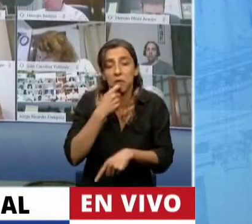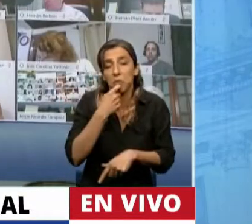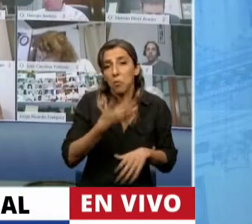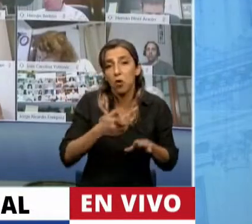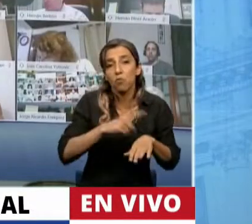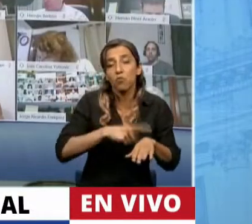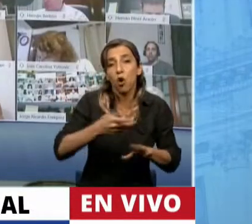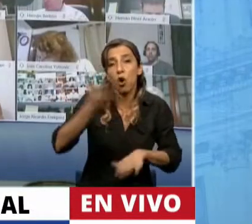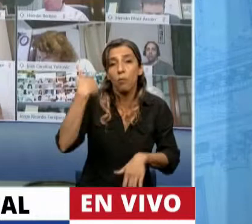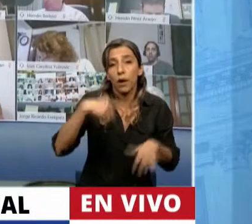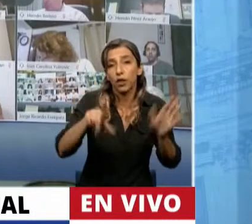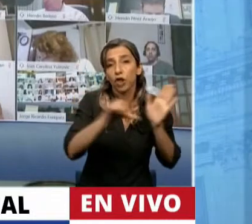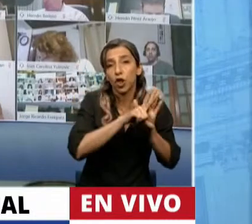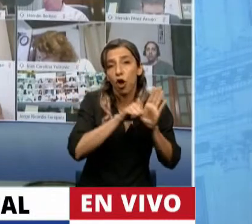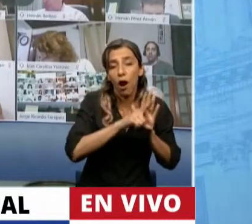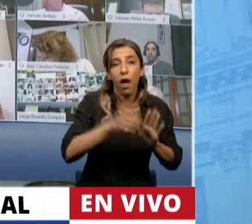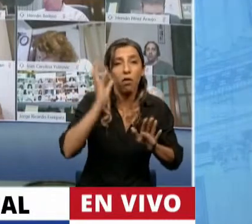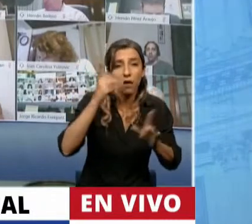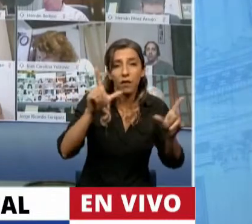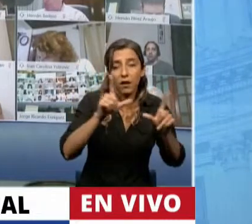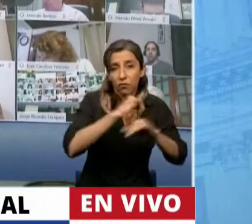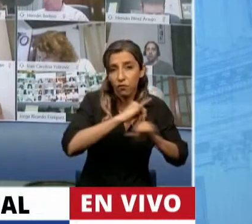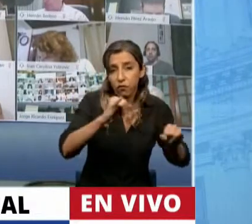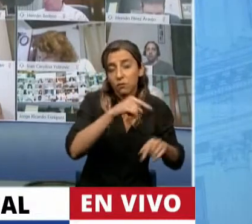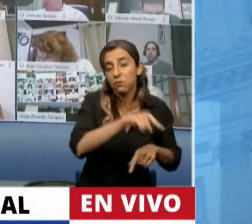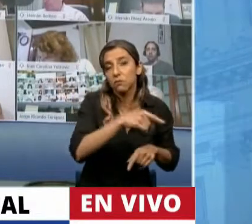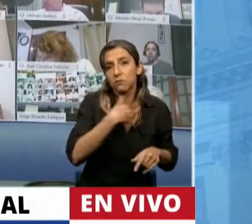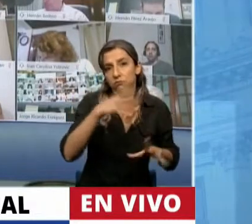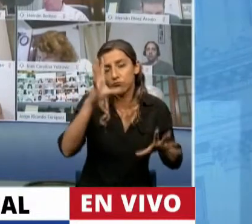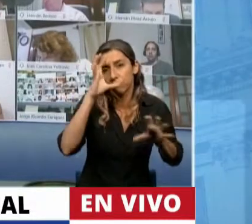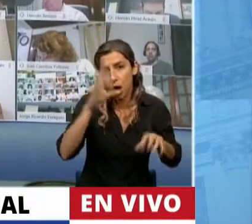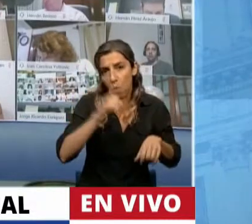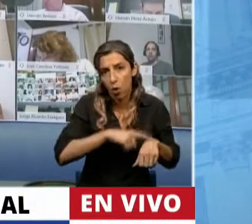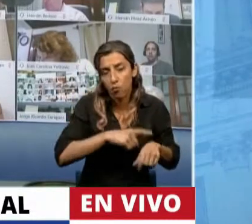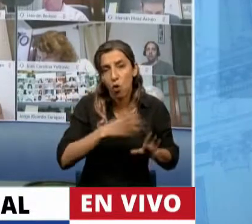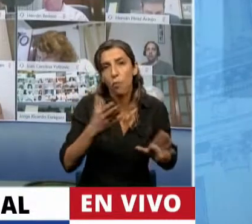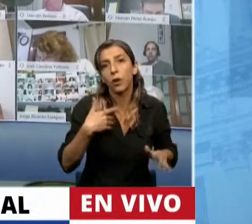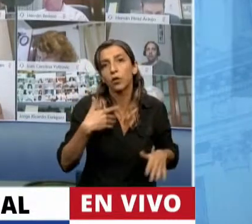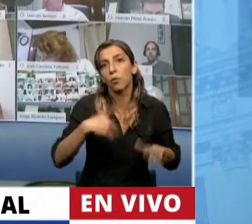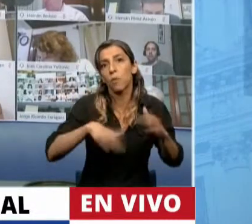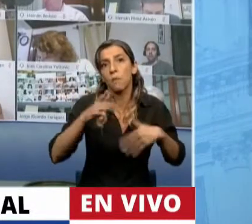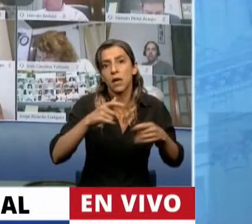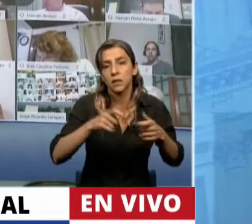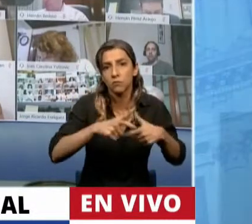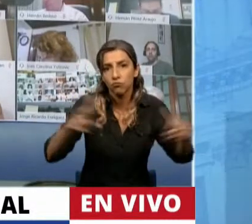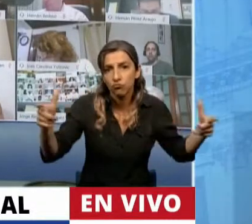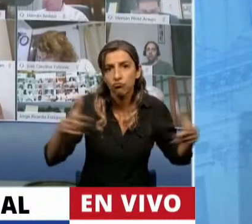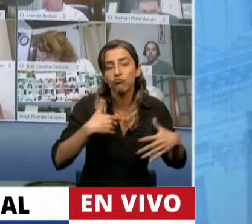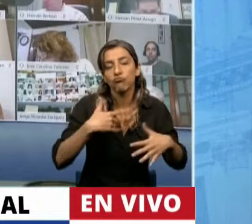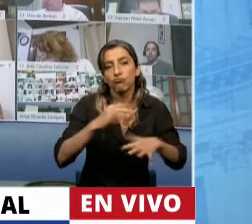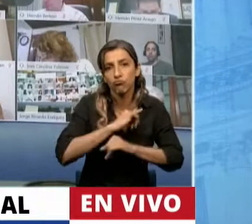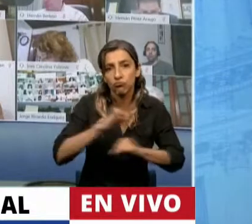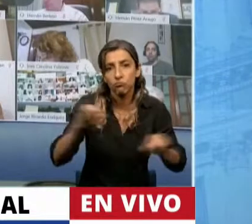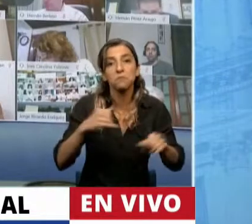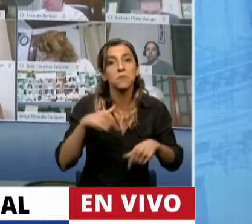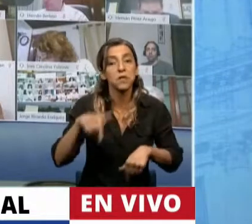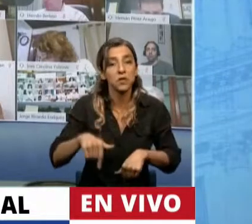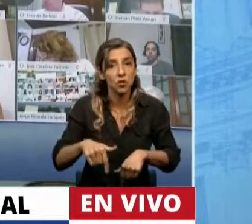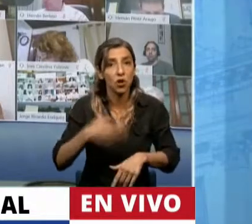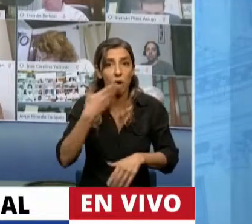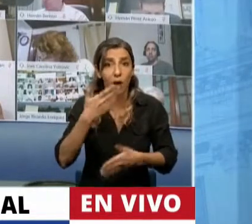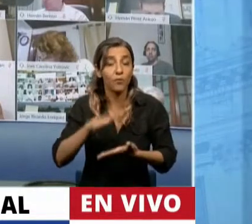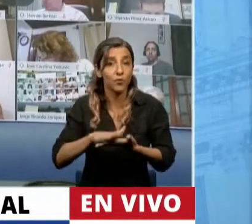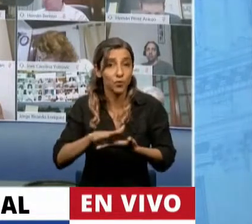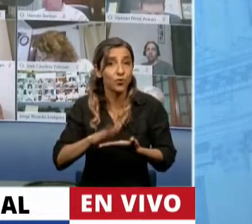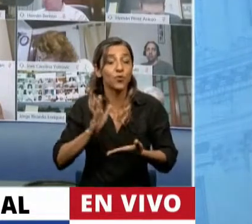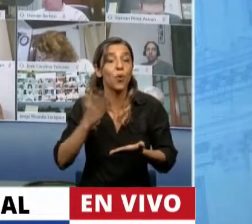medios una cantidad de foros por toda la Argentina que trató de ampliar la pluralidad de voces y acá por ejemplo estamos hablando del derecho a la información